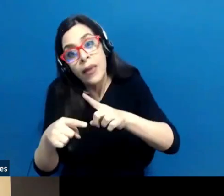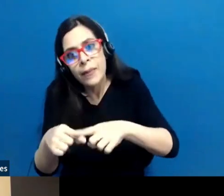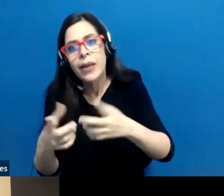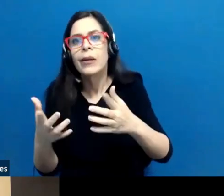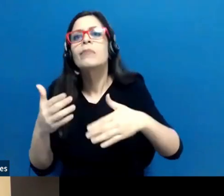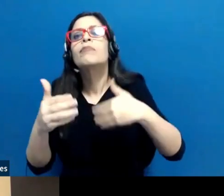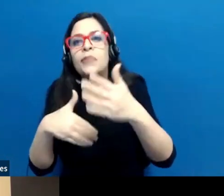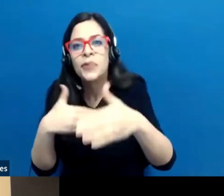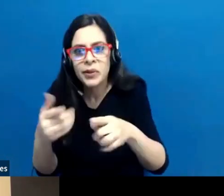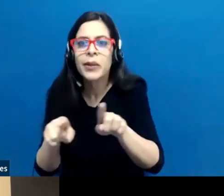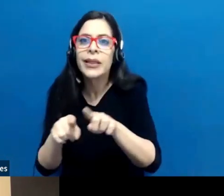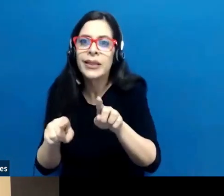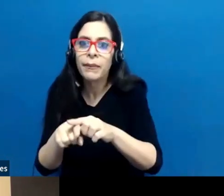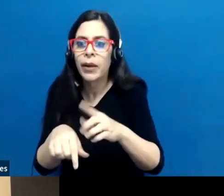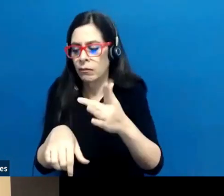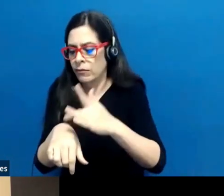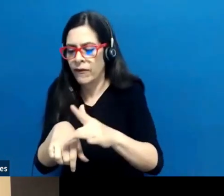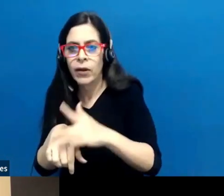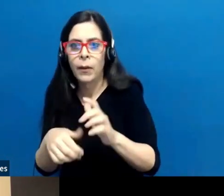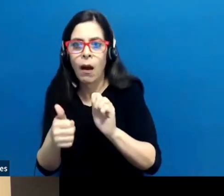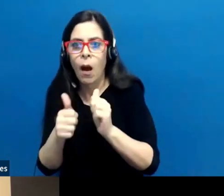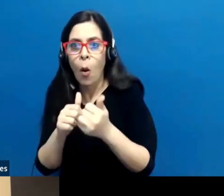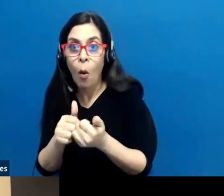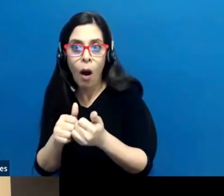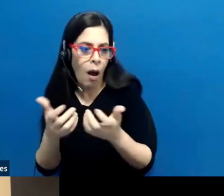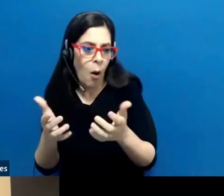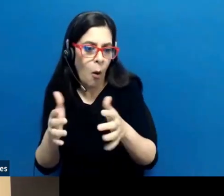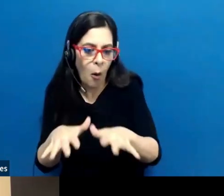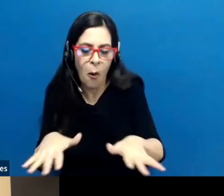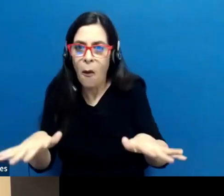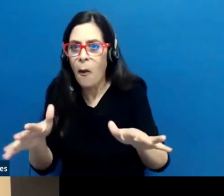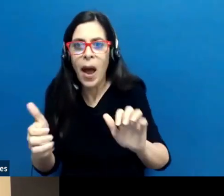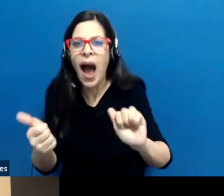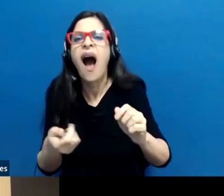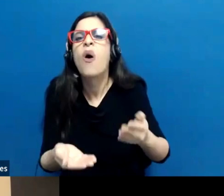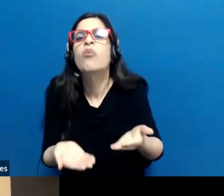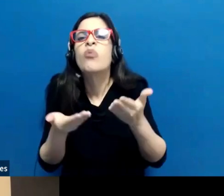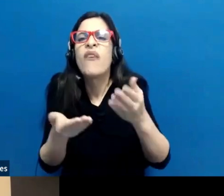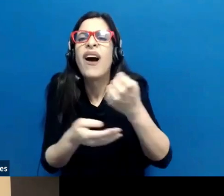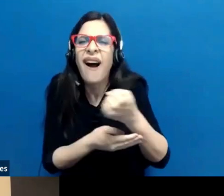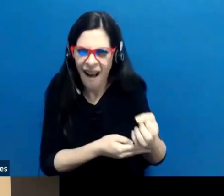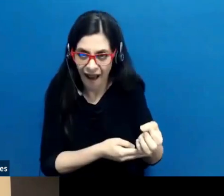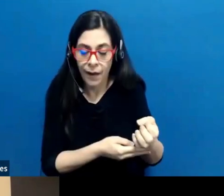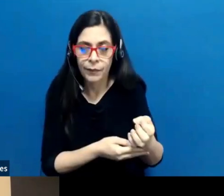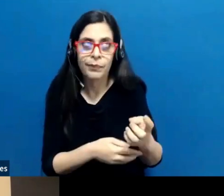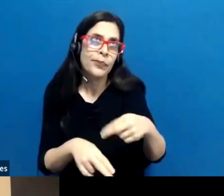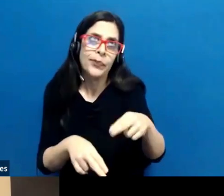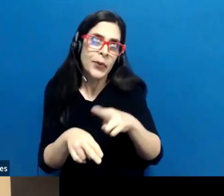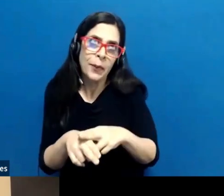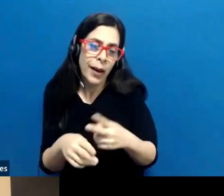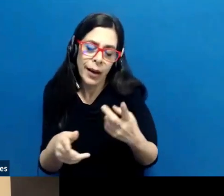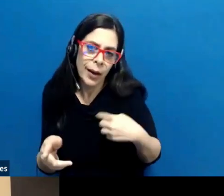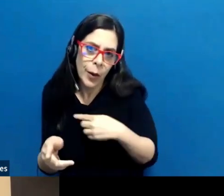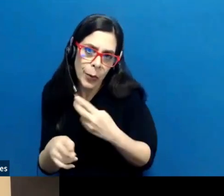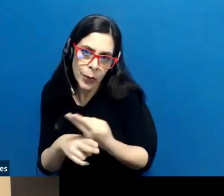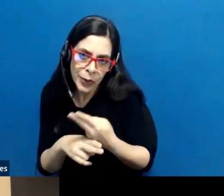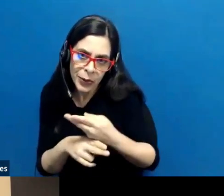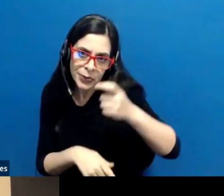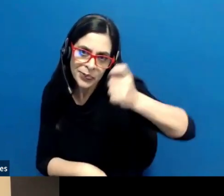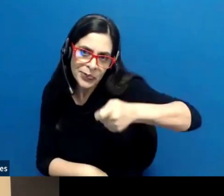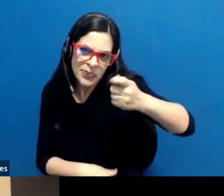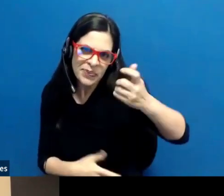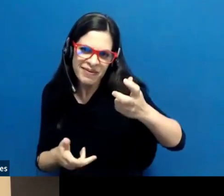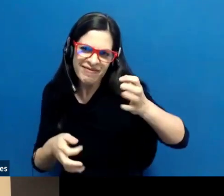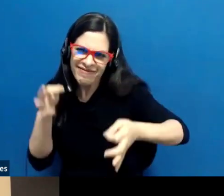disponibilidad de los diferentes servicios y equipos. Lo más común, lo más típico en los tribunales